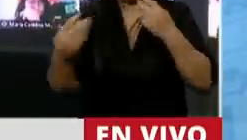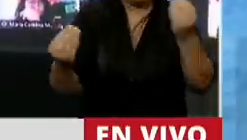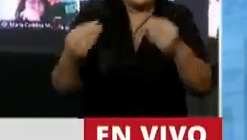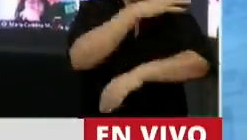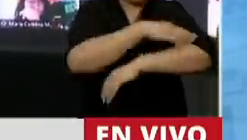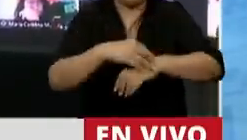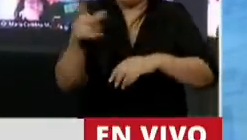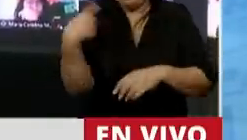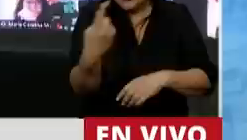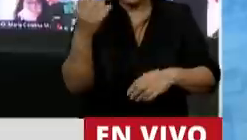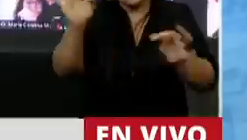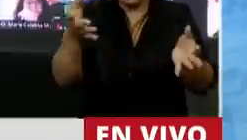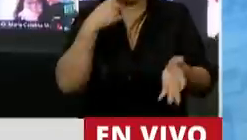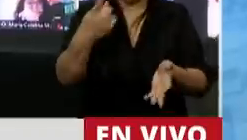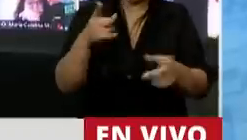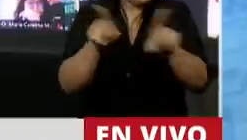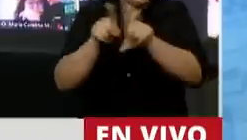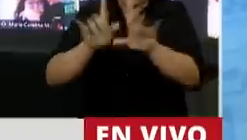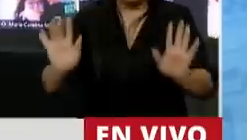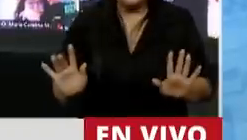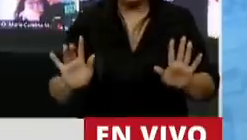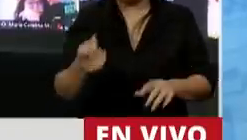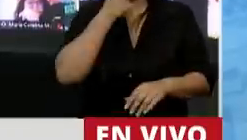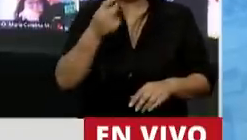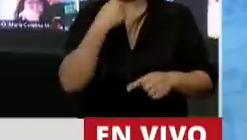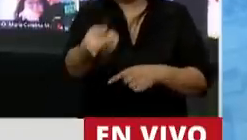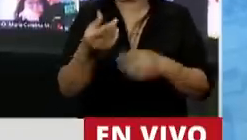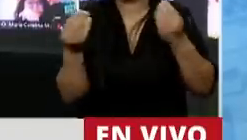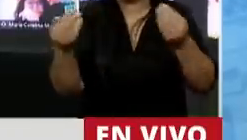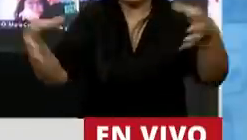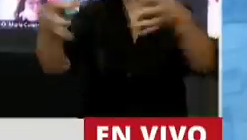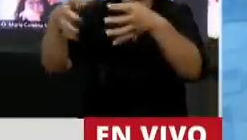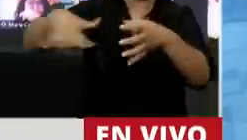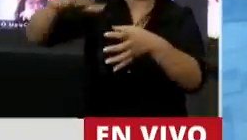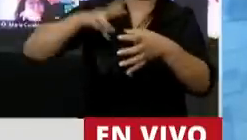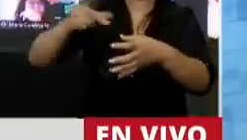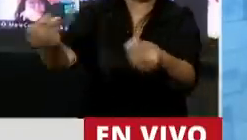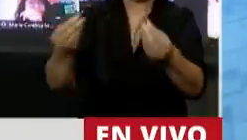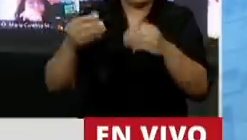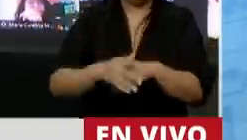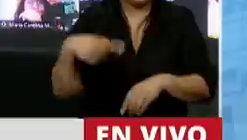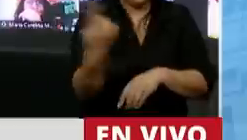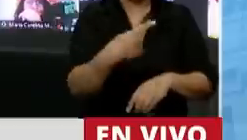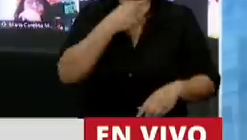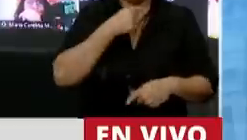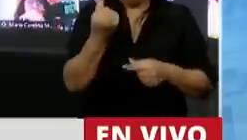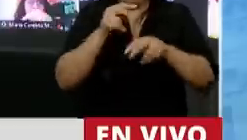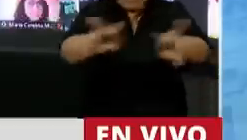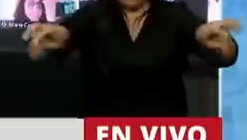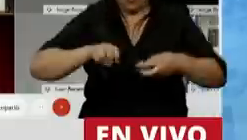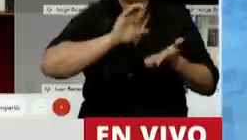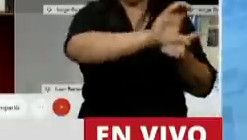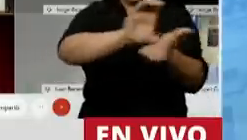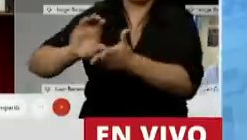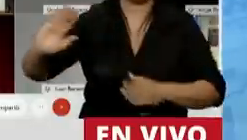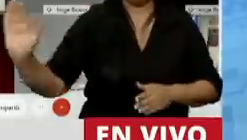los pobres, porque todos acá van a decir lo mismo, sino preguntarle qué hace con los ricos. Y nosotros queremos redistribuir los